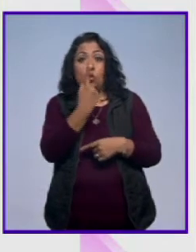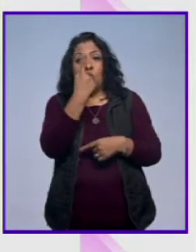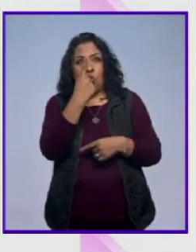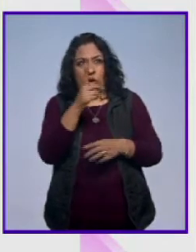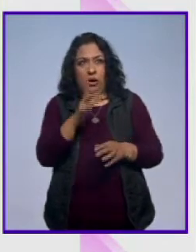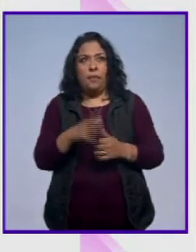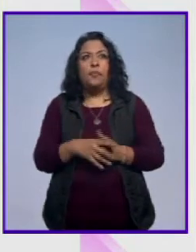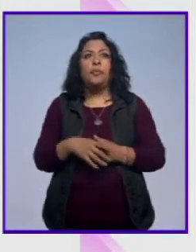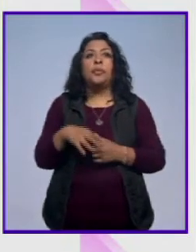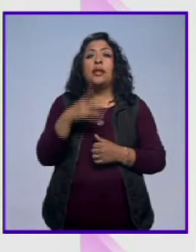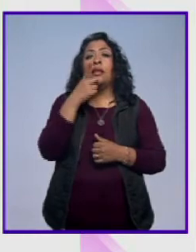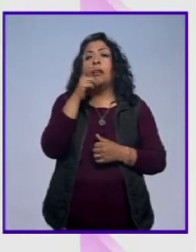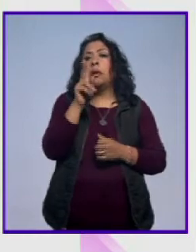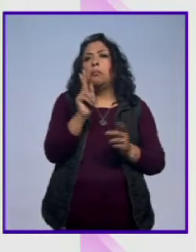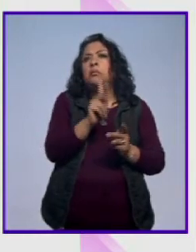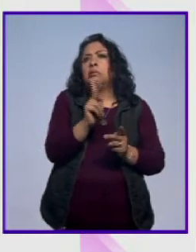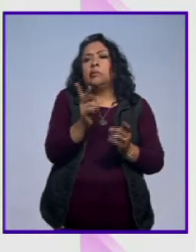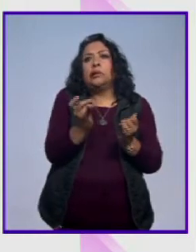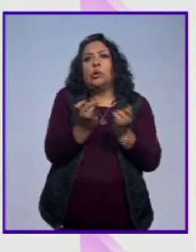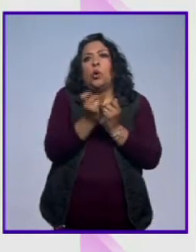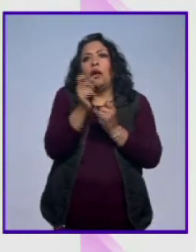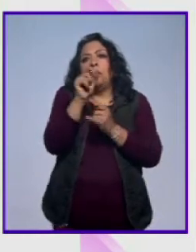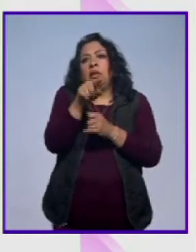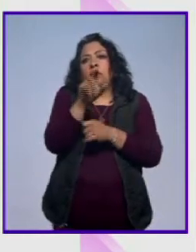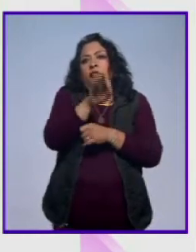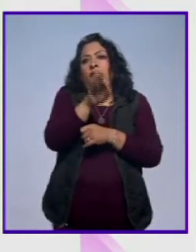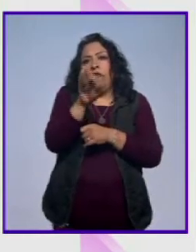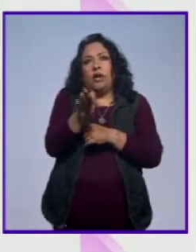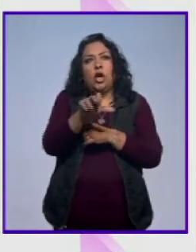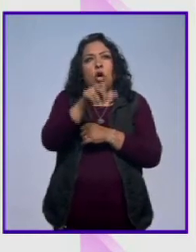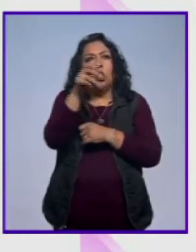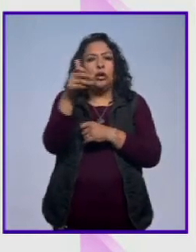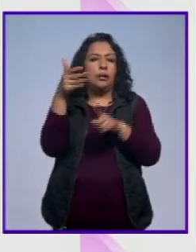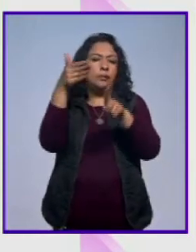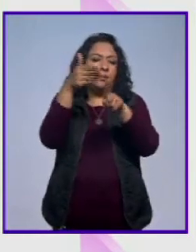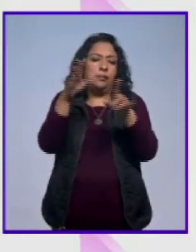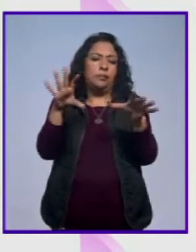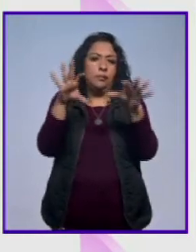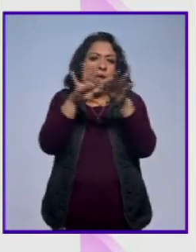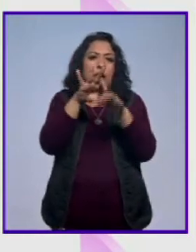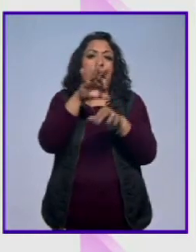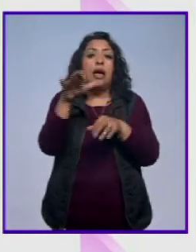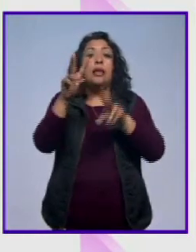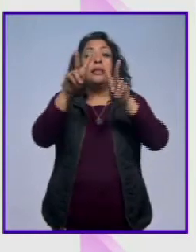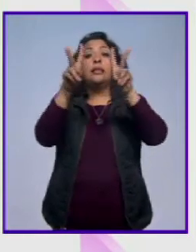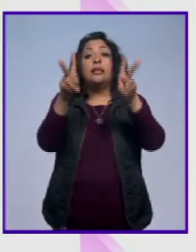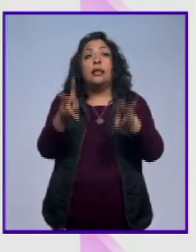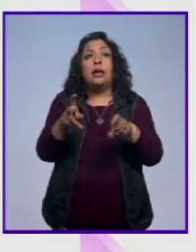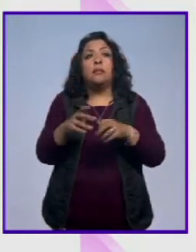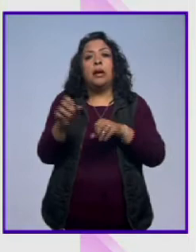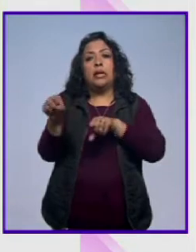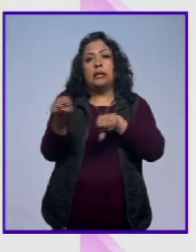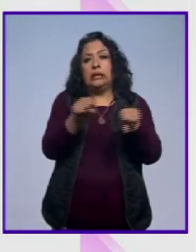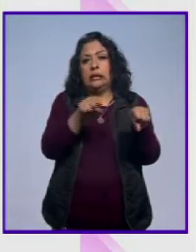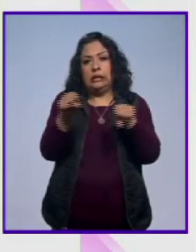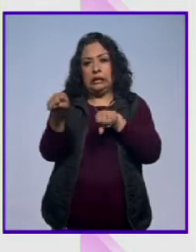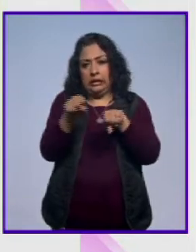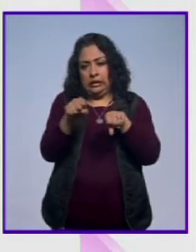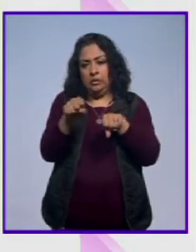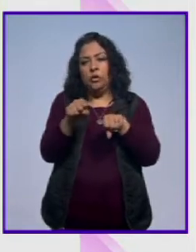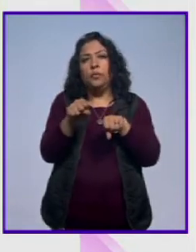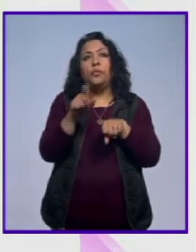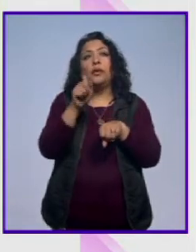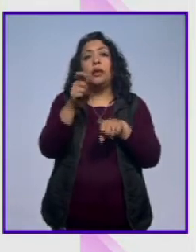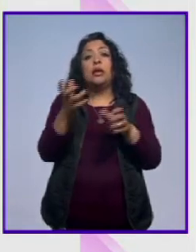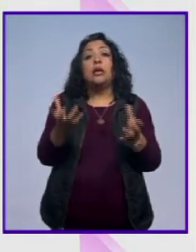de ellas que como decías es una coincidencia y hay otras más específicamente vinculadas al tema del sismo que tiene que ver,